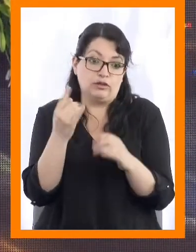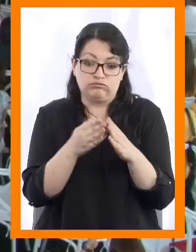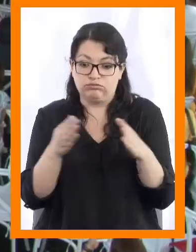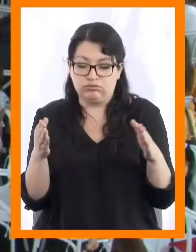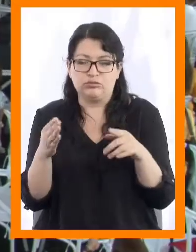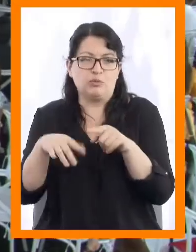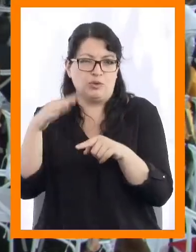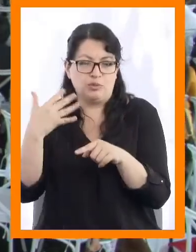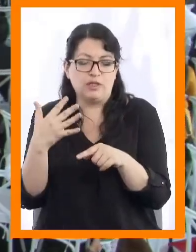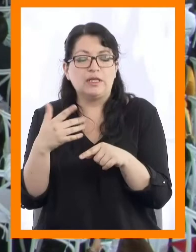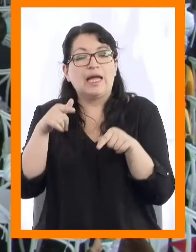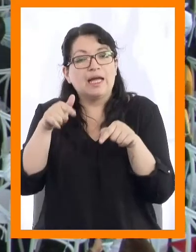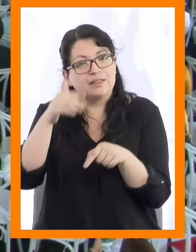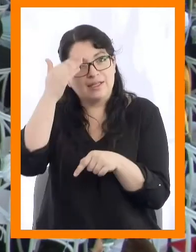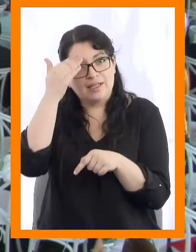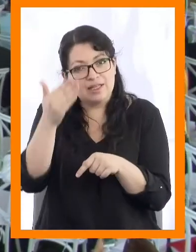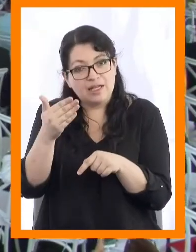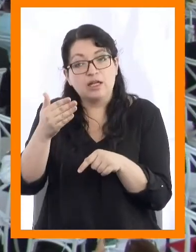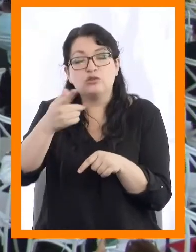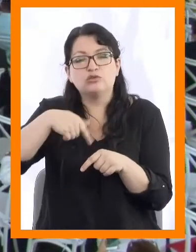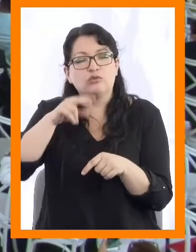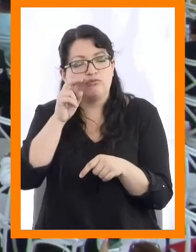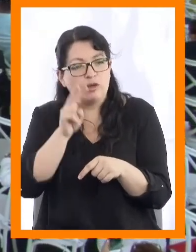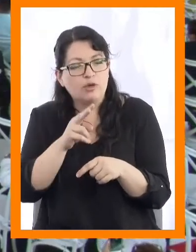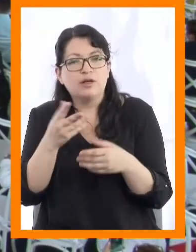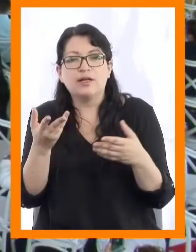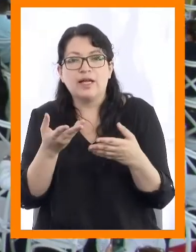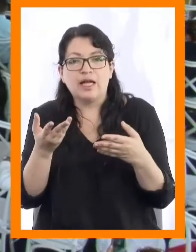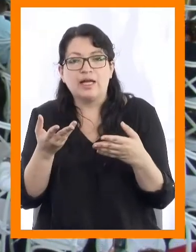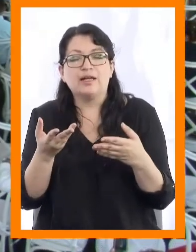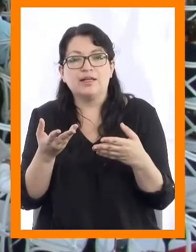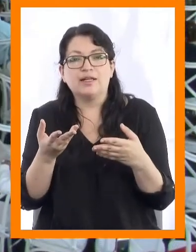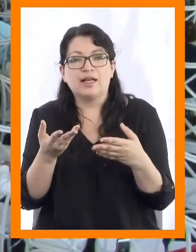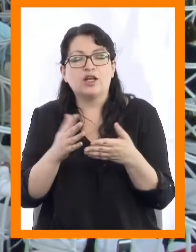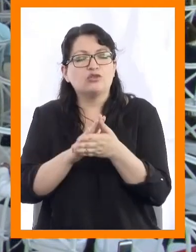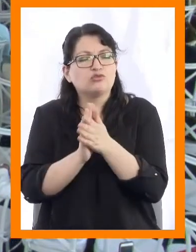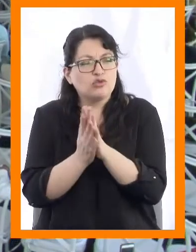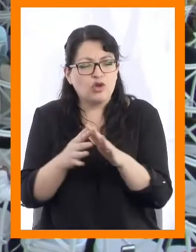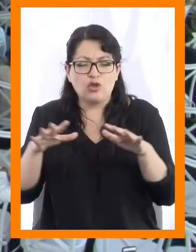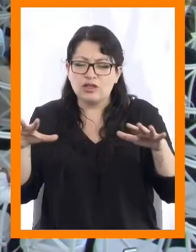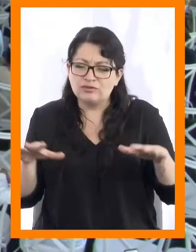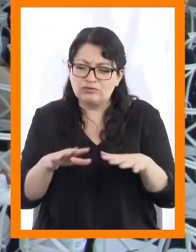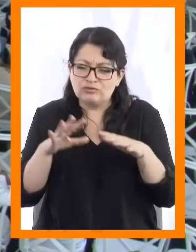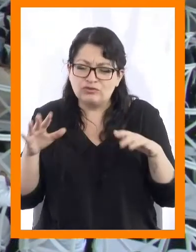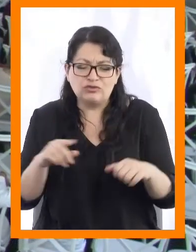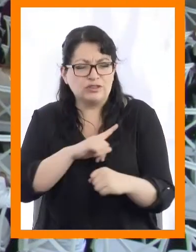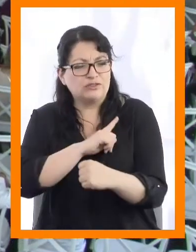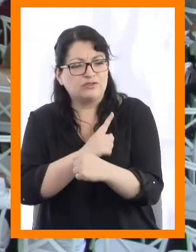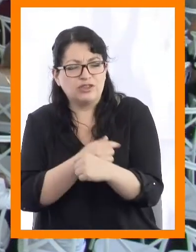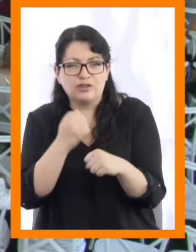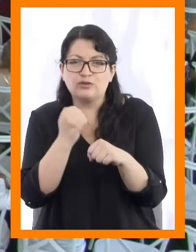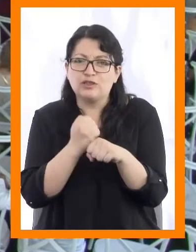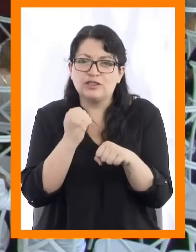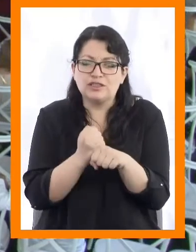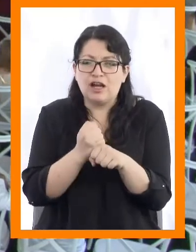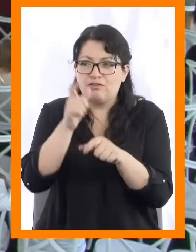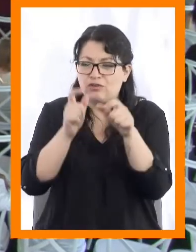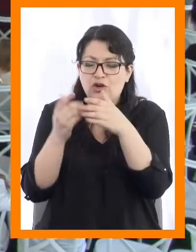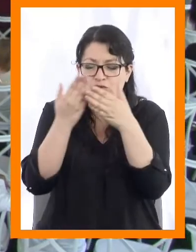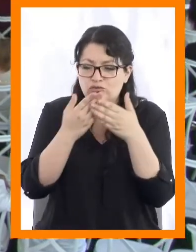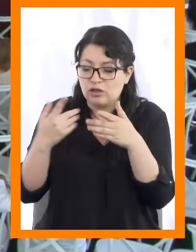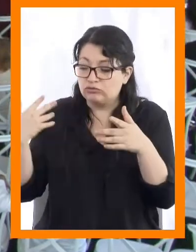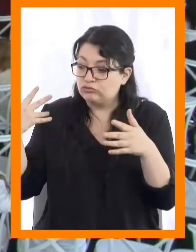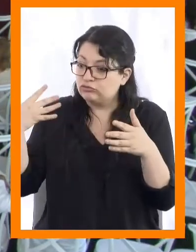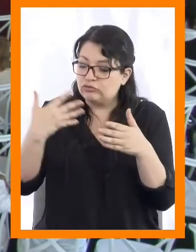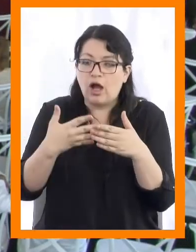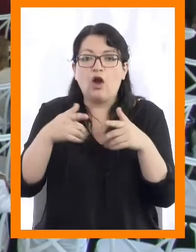Este es finalmente el día donde nosotros hemos realizado todo el esfuerzo, todo el trabajo de nuestros estudiantes,